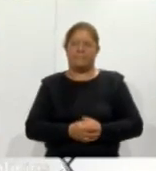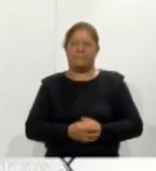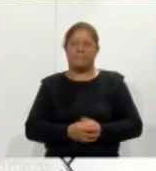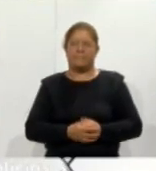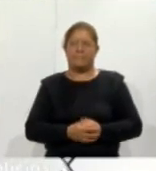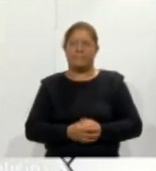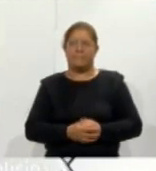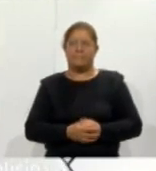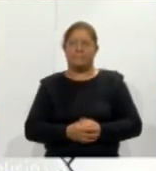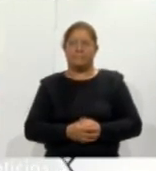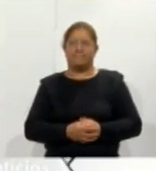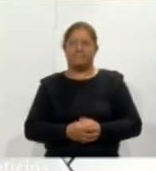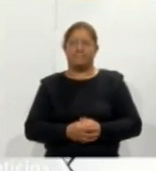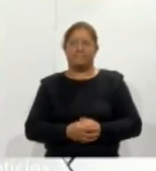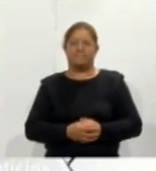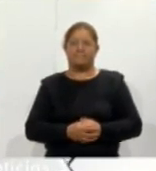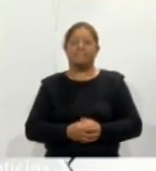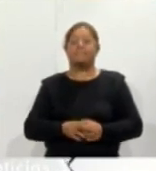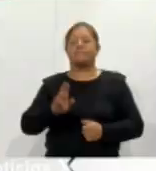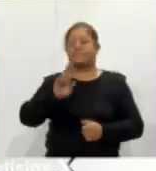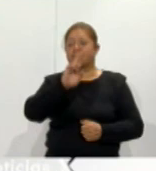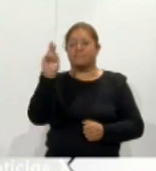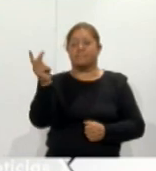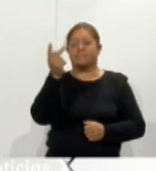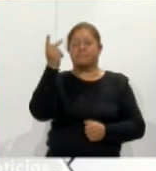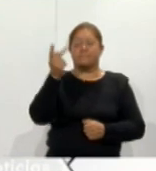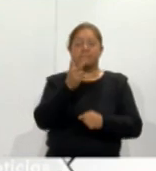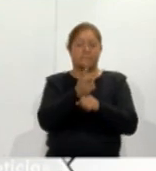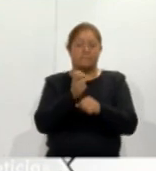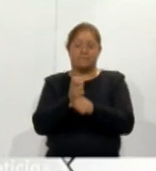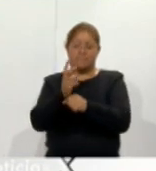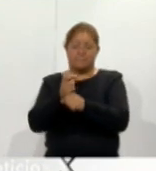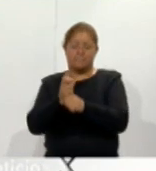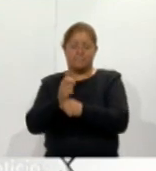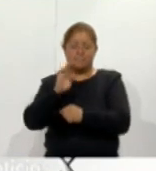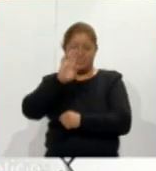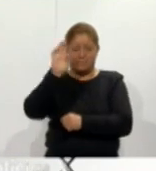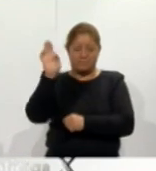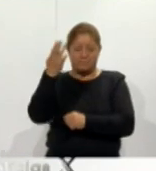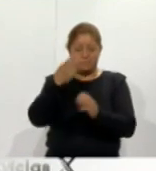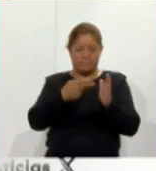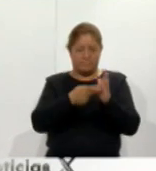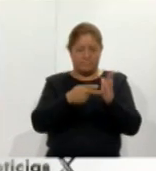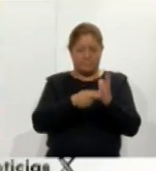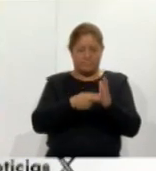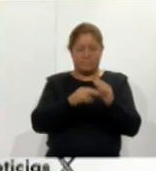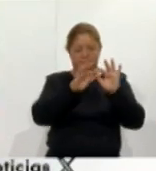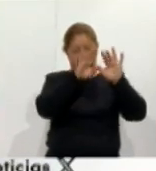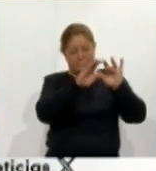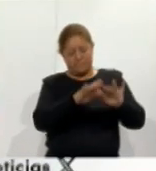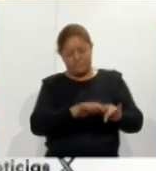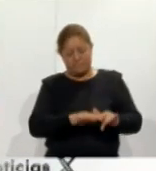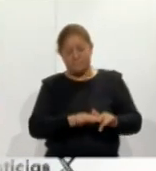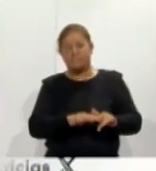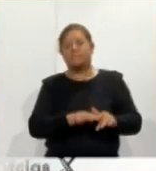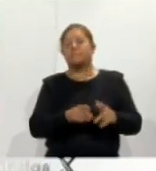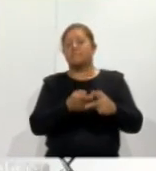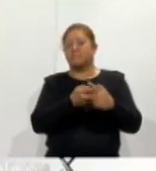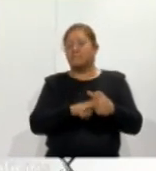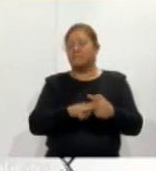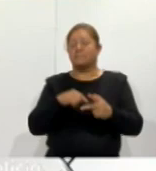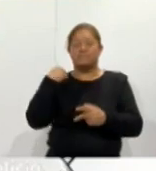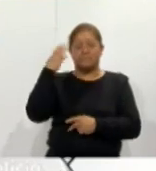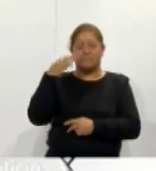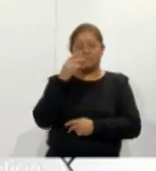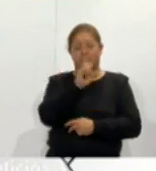la Universidad Politécnica de Tlaxcala invita a cursar la maestría en ingeniería la convocatoria abrirá el próximo 27 de marzo